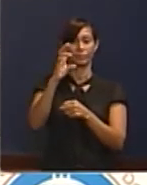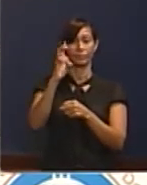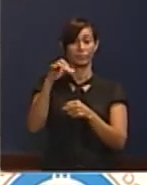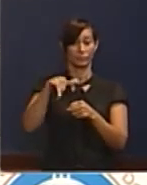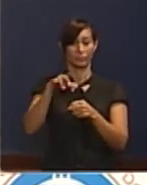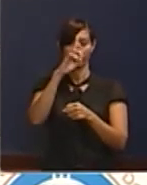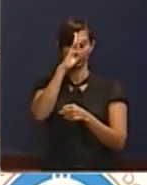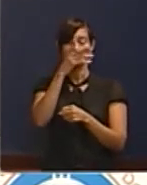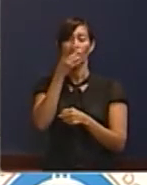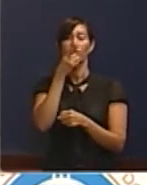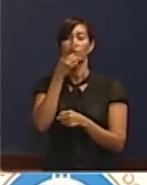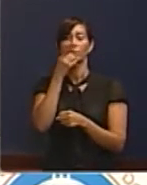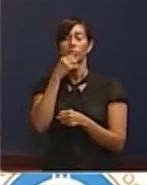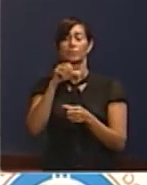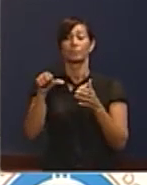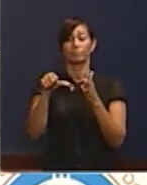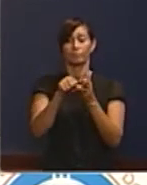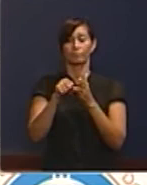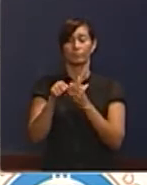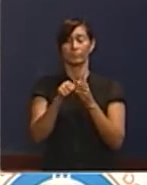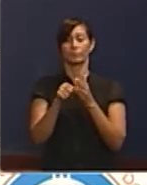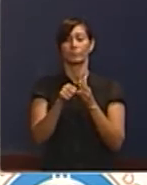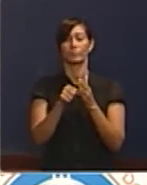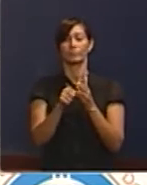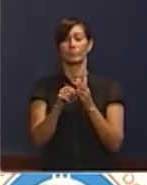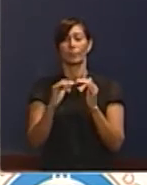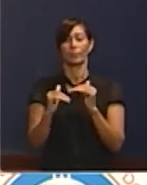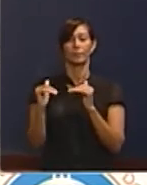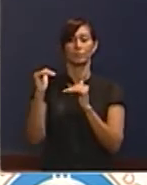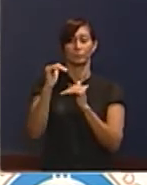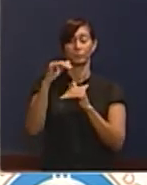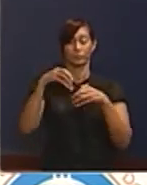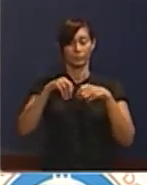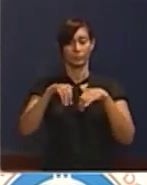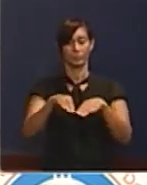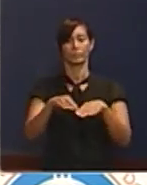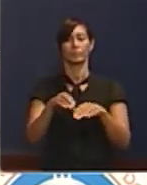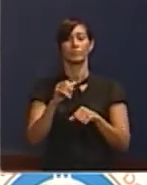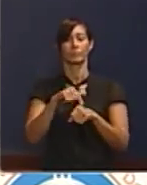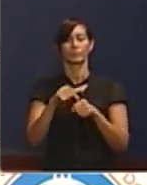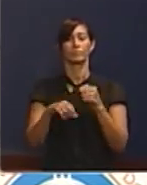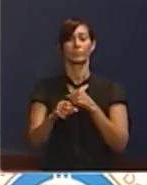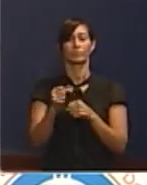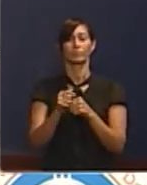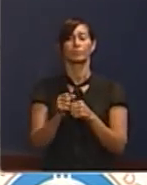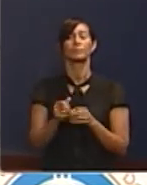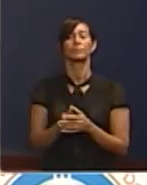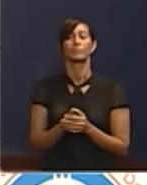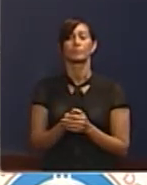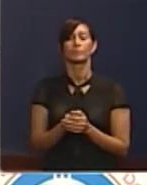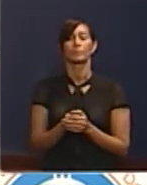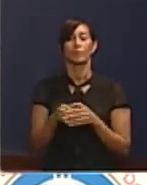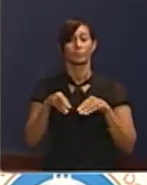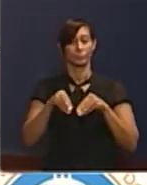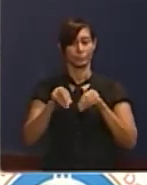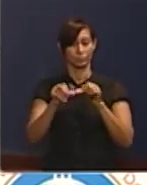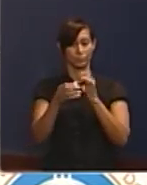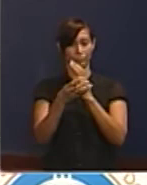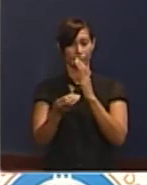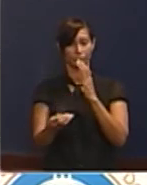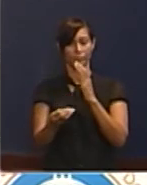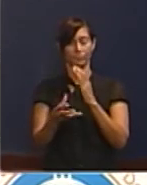lideraba en Latinoamérica los volúmenes de producción que en esa fecha se cultivaba.